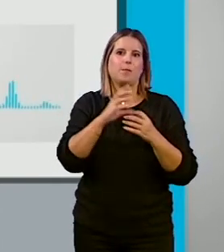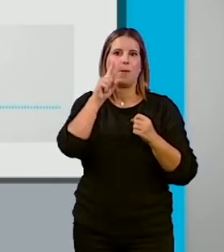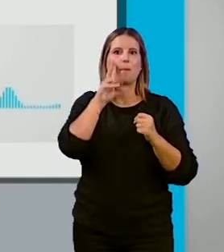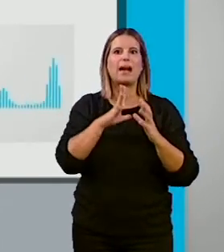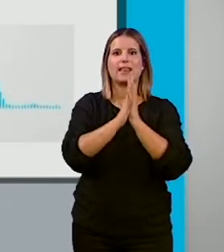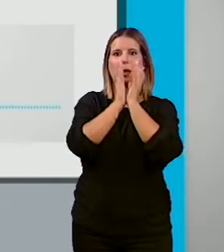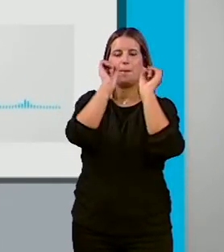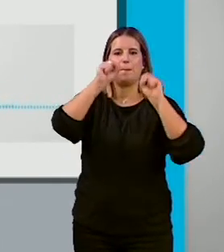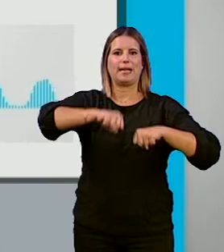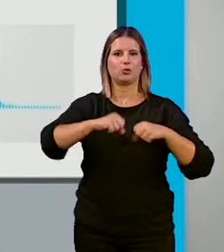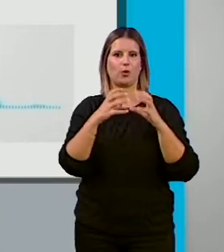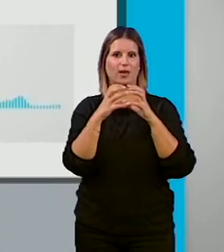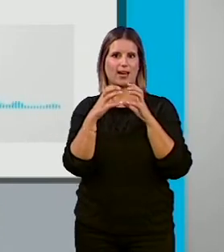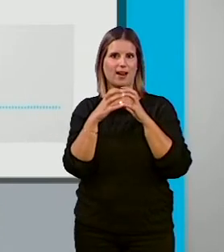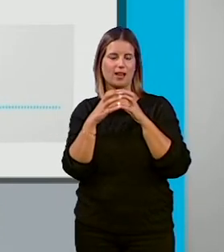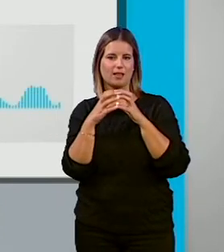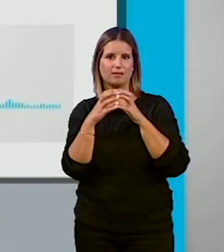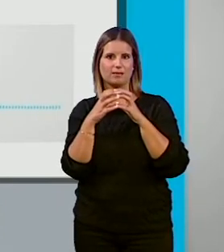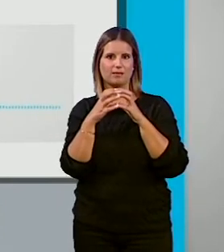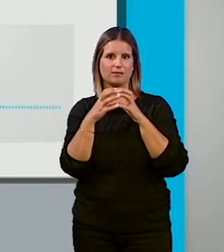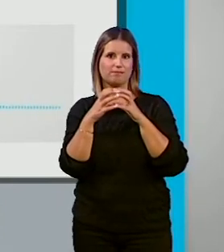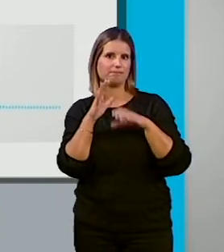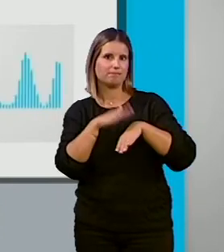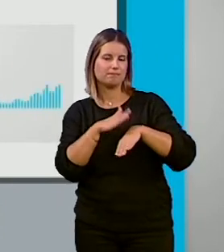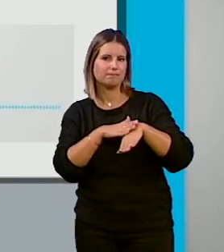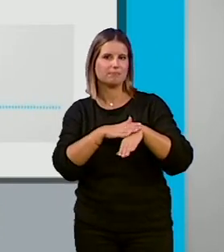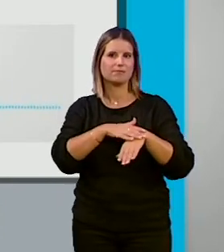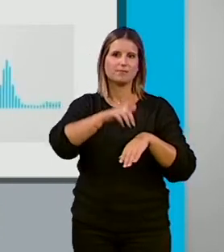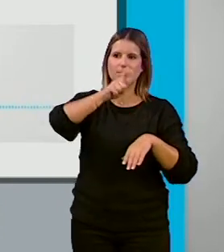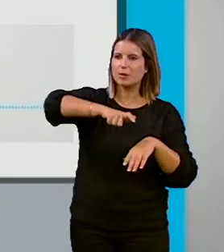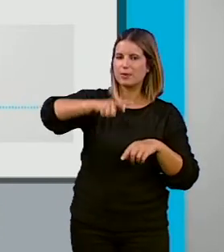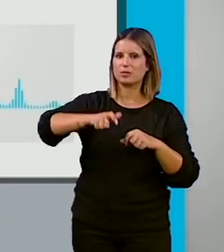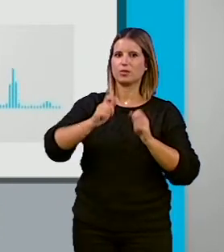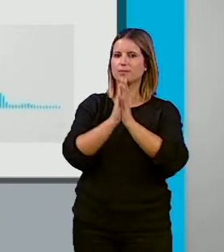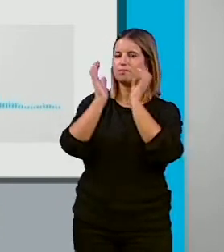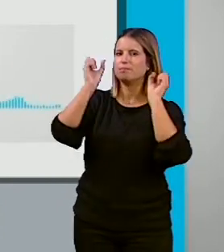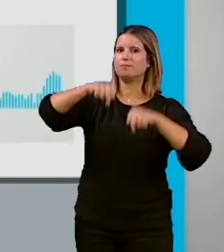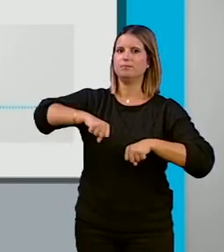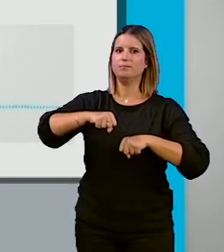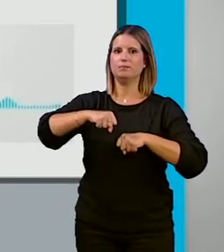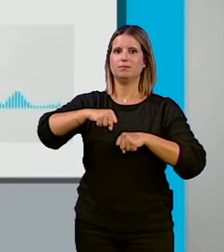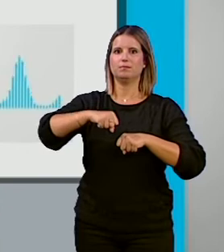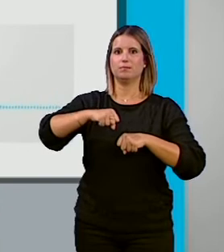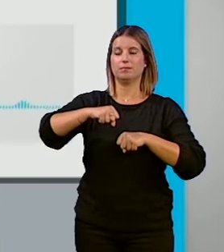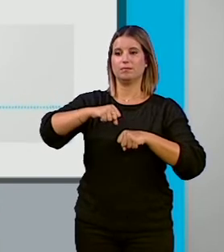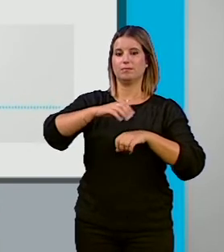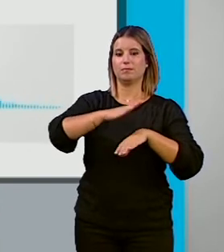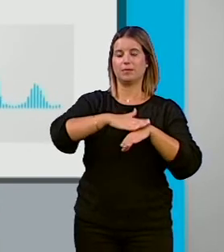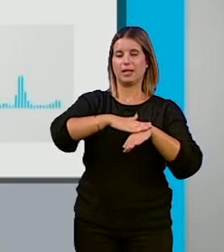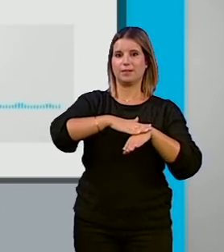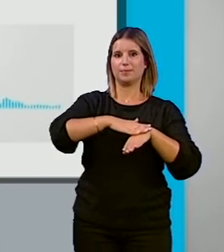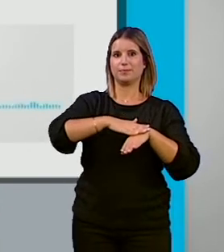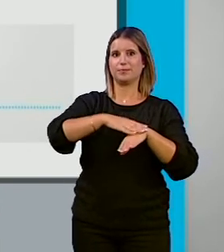Granada para erigirse en la persona de consenso en El Salvador de Granada,